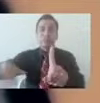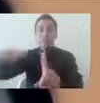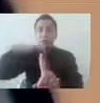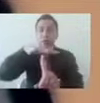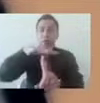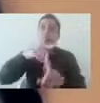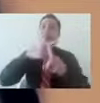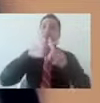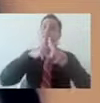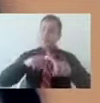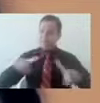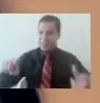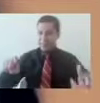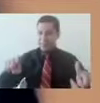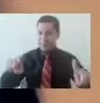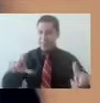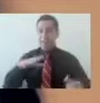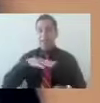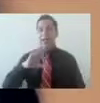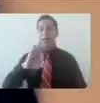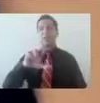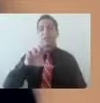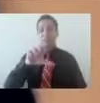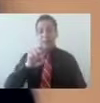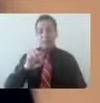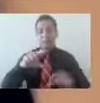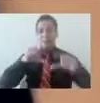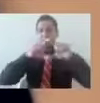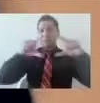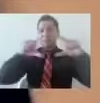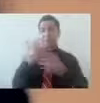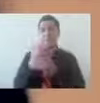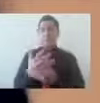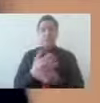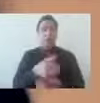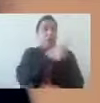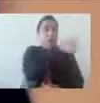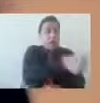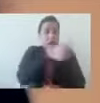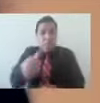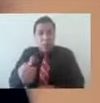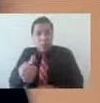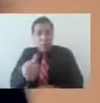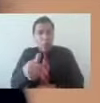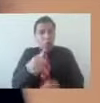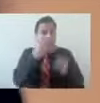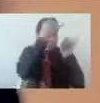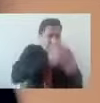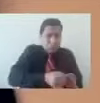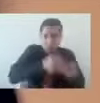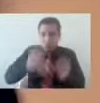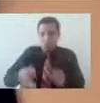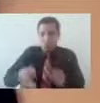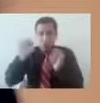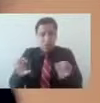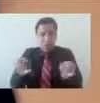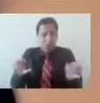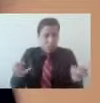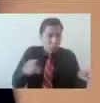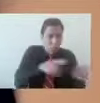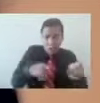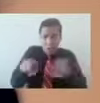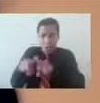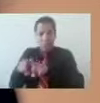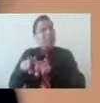maravillosa que dice que todos somos únicos y distintos entre iguales y me parece que esta frase es algo fundamental que tenemos